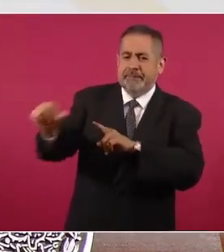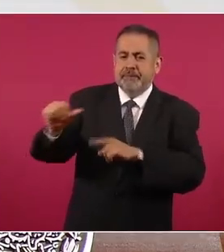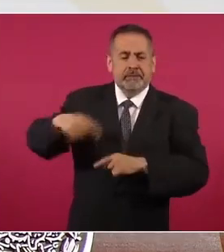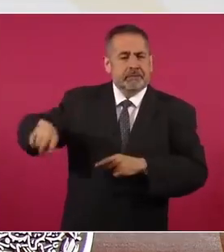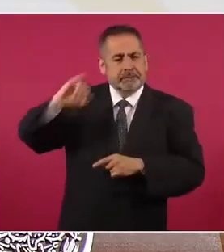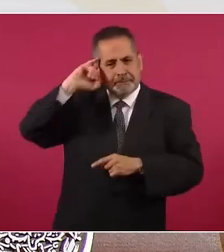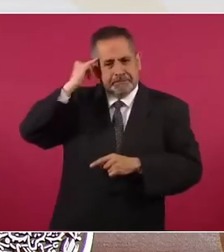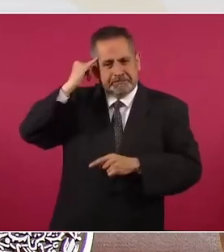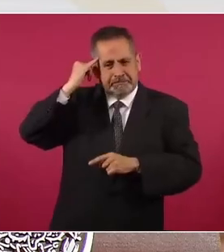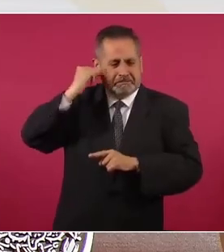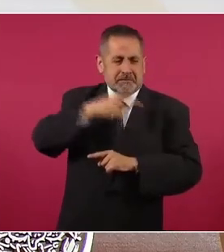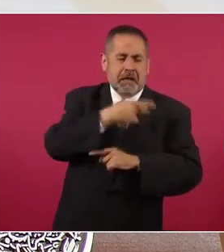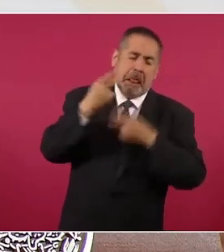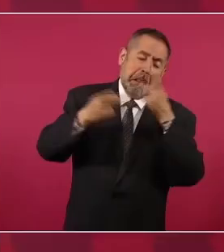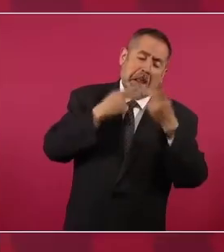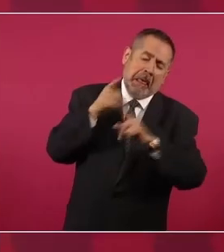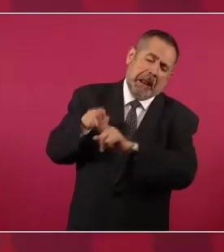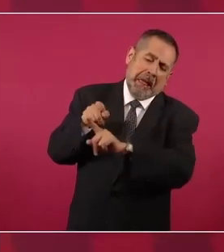indígenas,